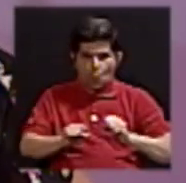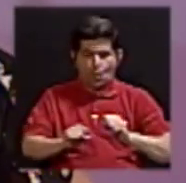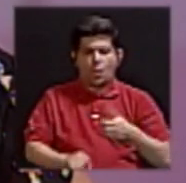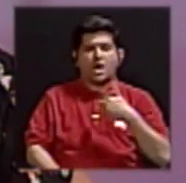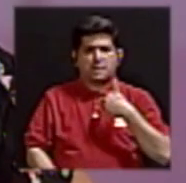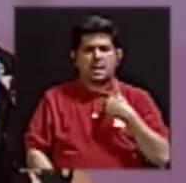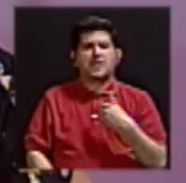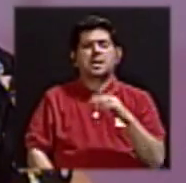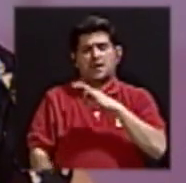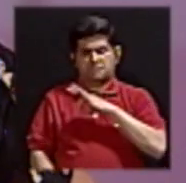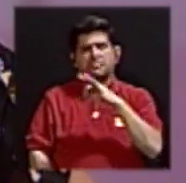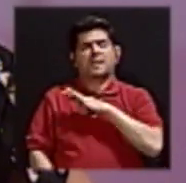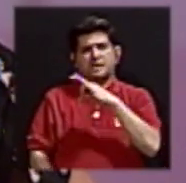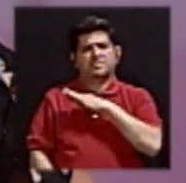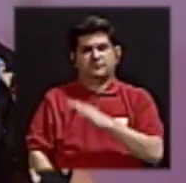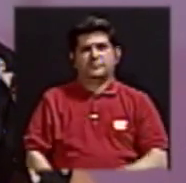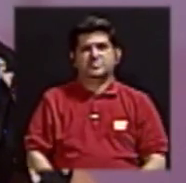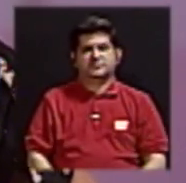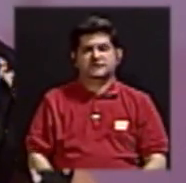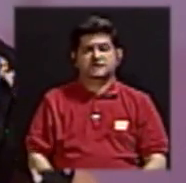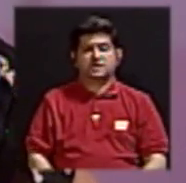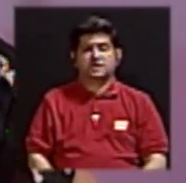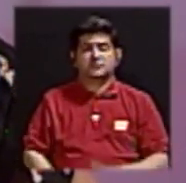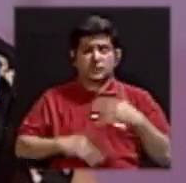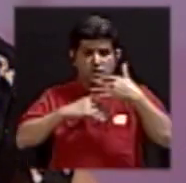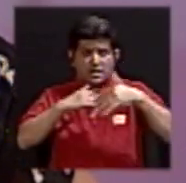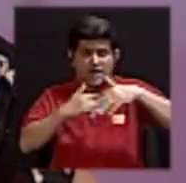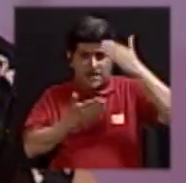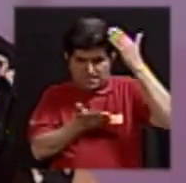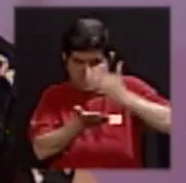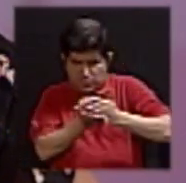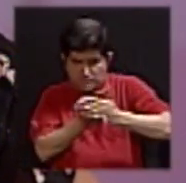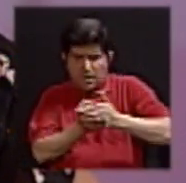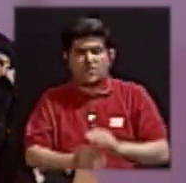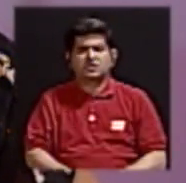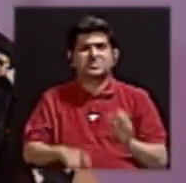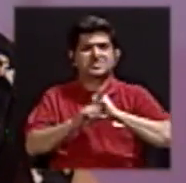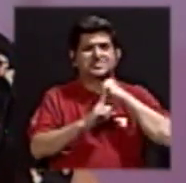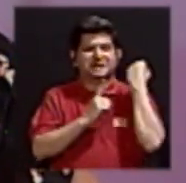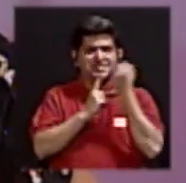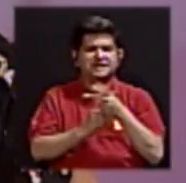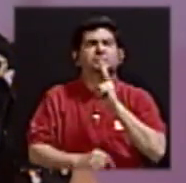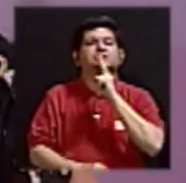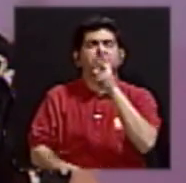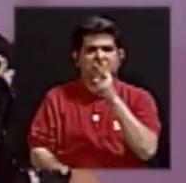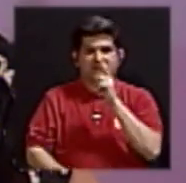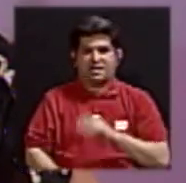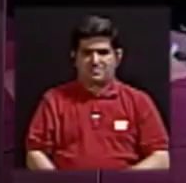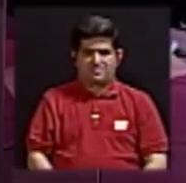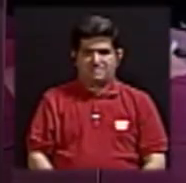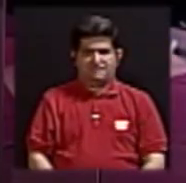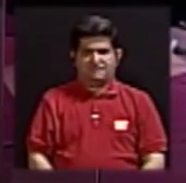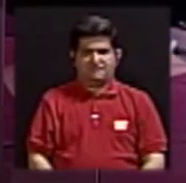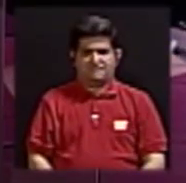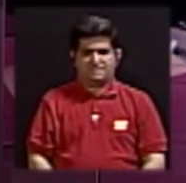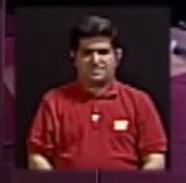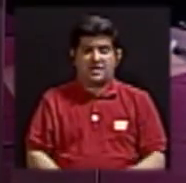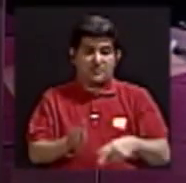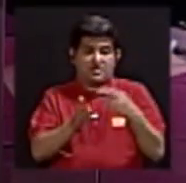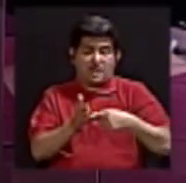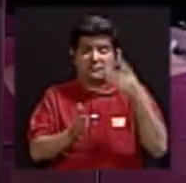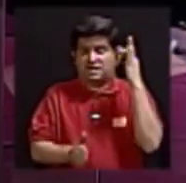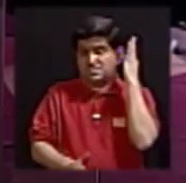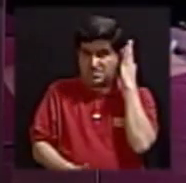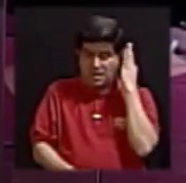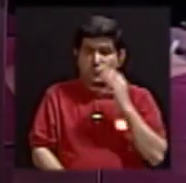muchísimos beneficios. Porque la menopausia es una situación real, ¿verdad? Y muchas veces las